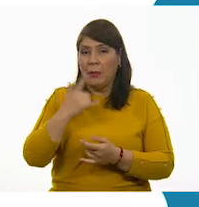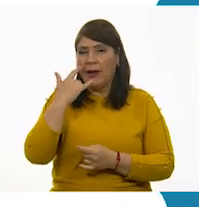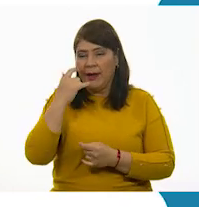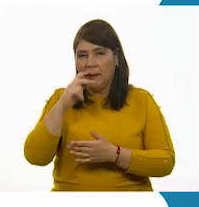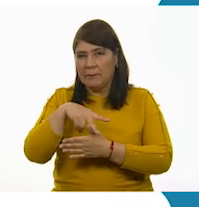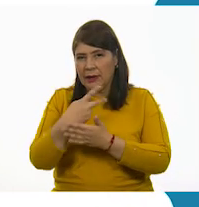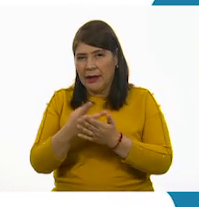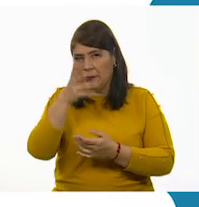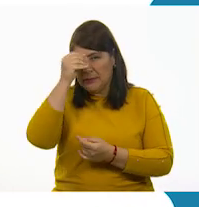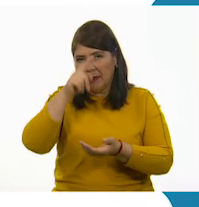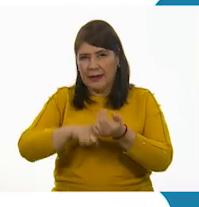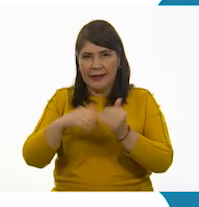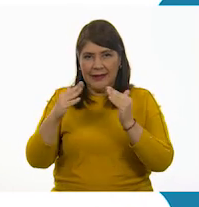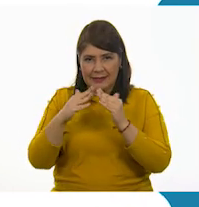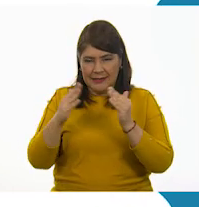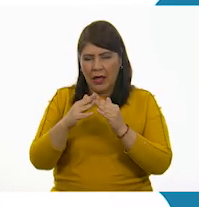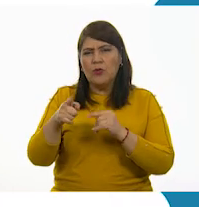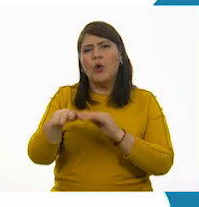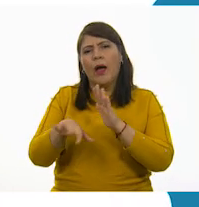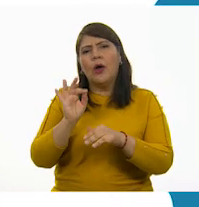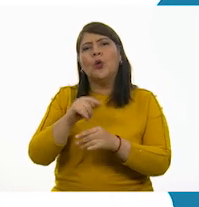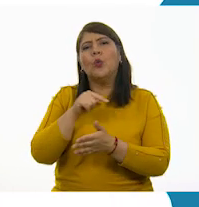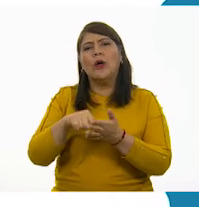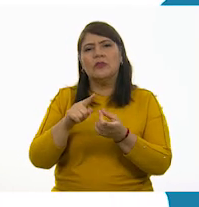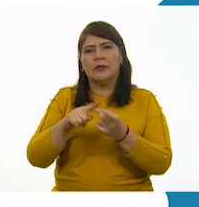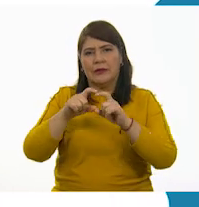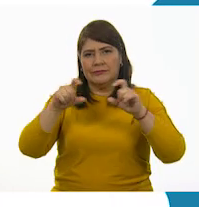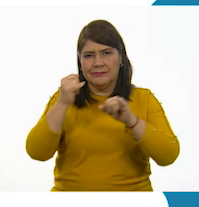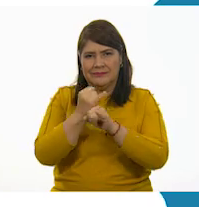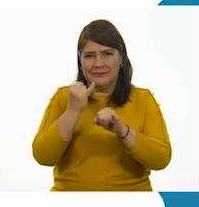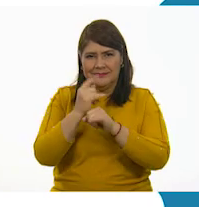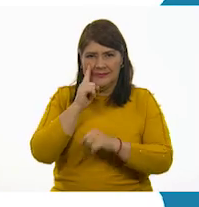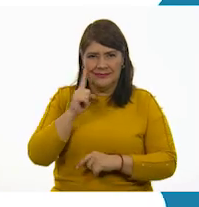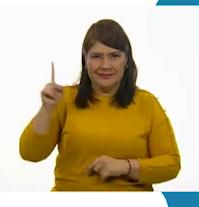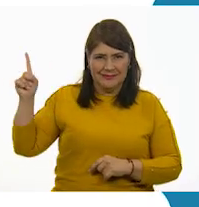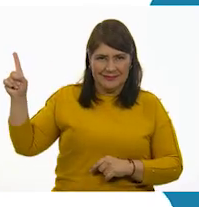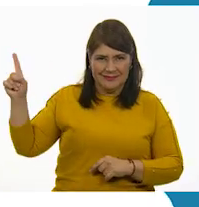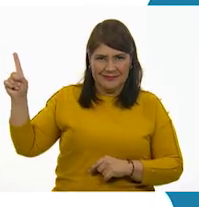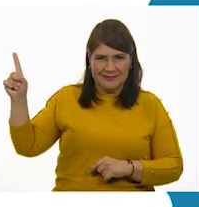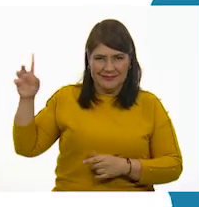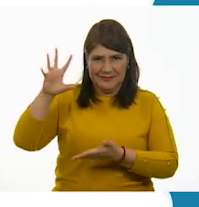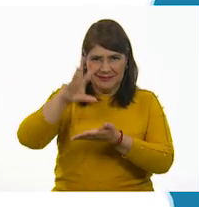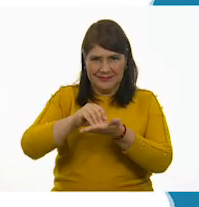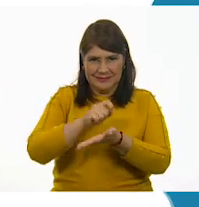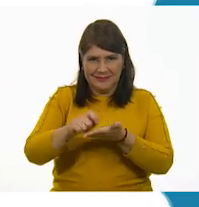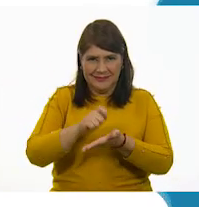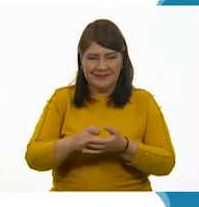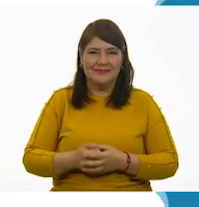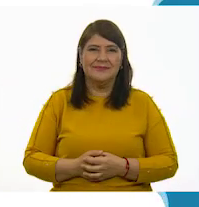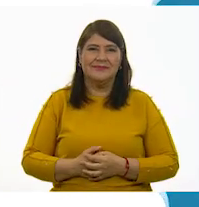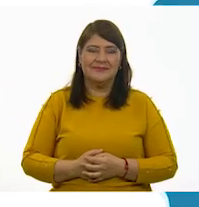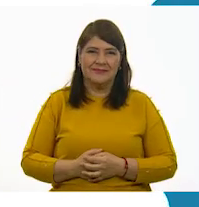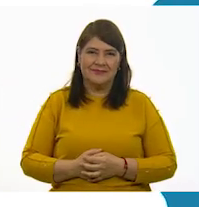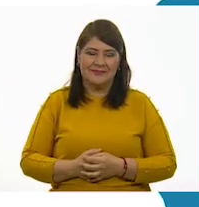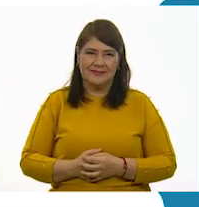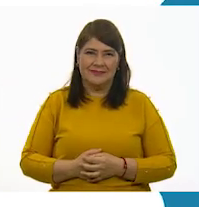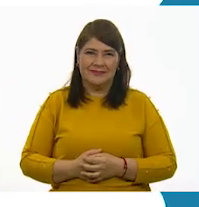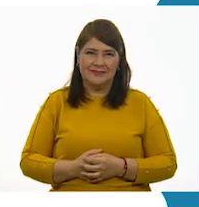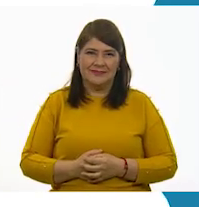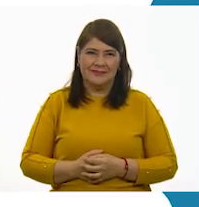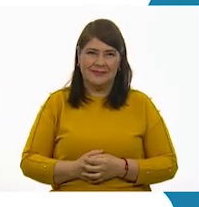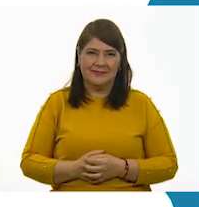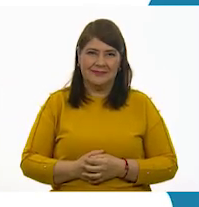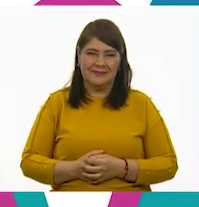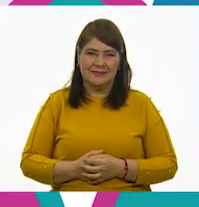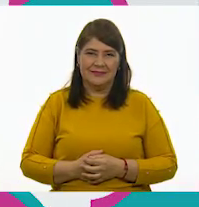los programas de Aprende en Casa, los puedes encontrar en la siguiente liga. aprendencasa.cep.gov.mx.